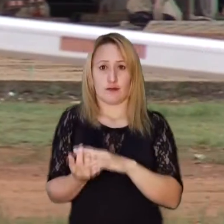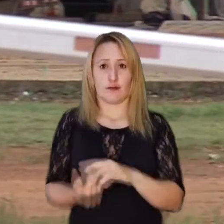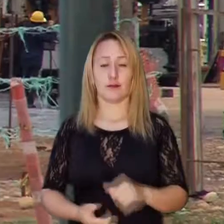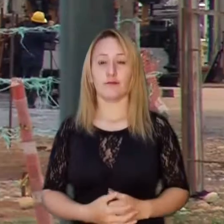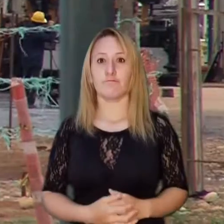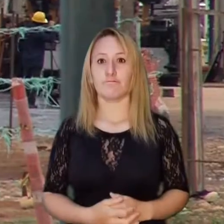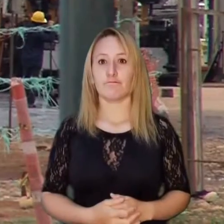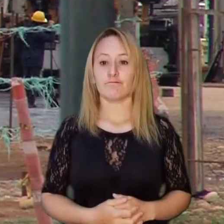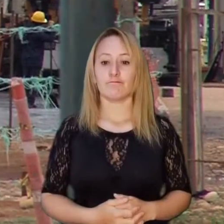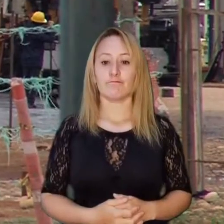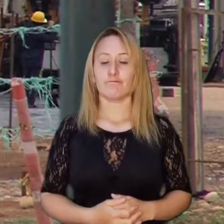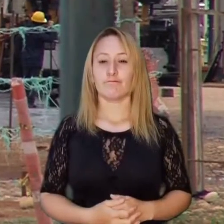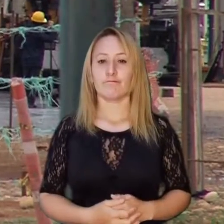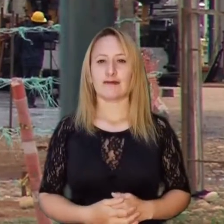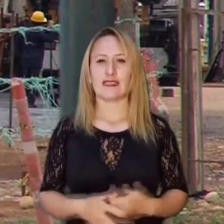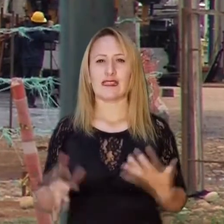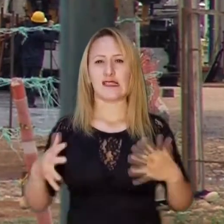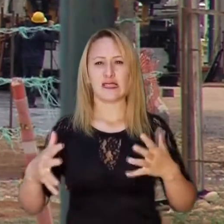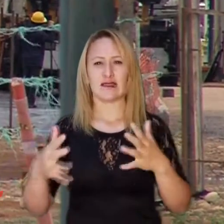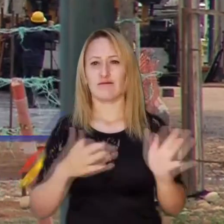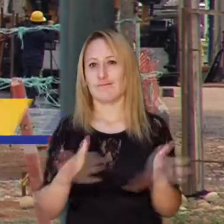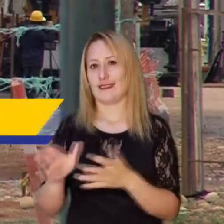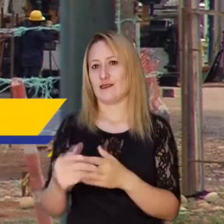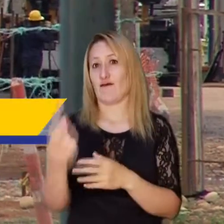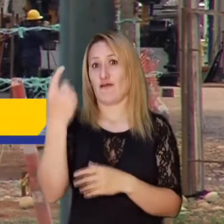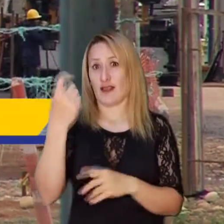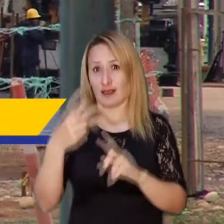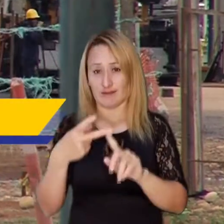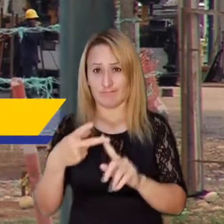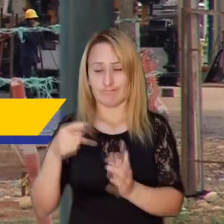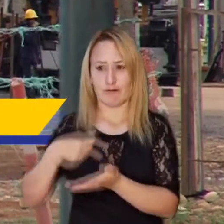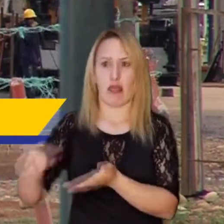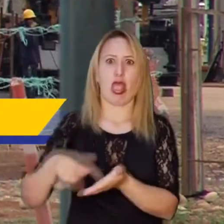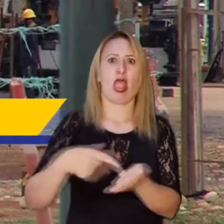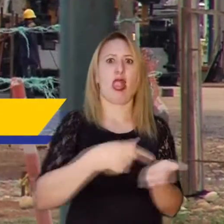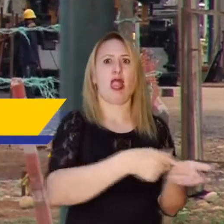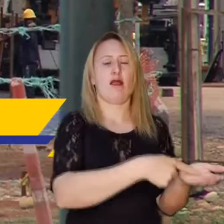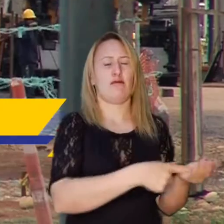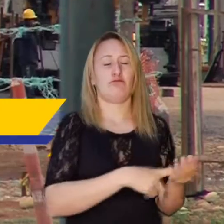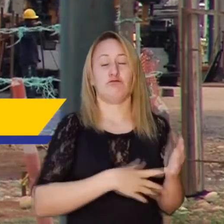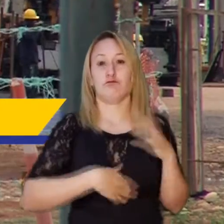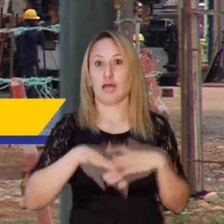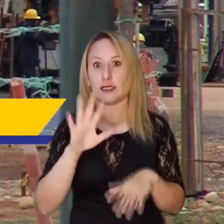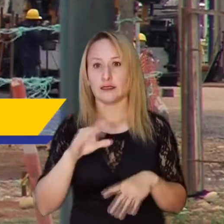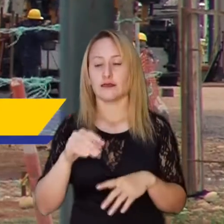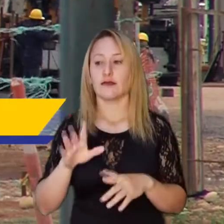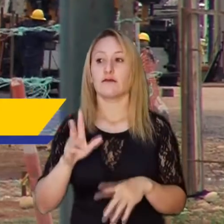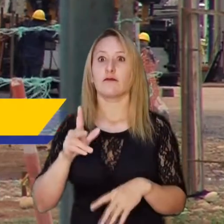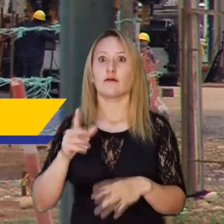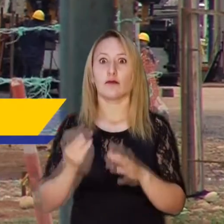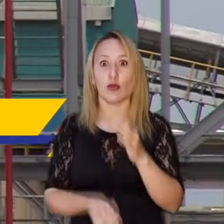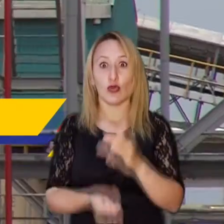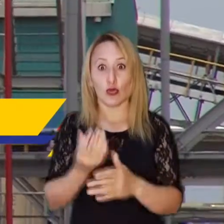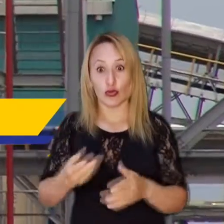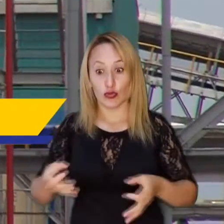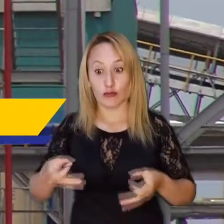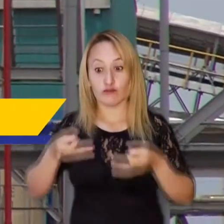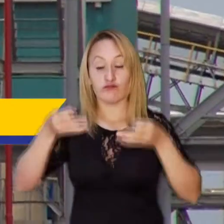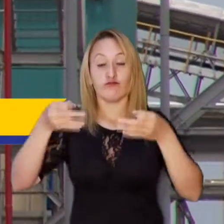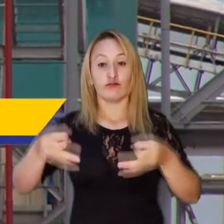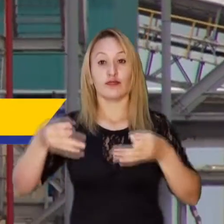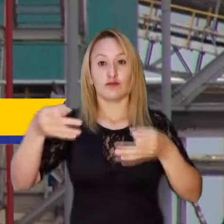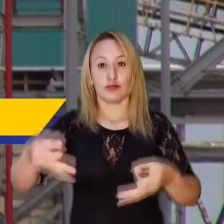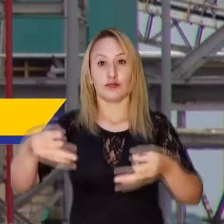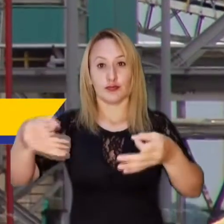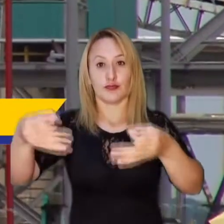concebido. Entre las irregularidades se evidencia la falta de planeación, gastos excesivos y demoras en las entregas del producto,